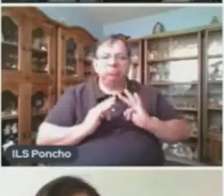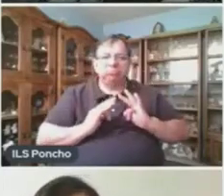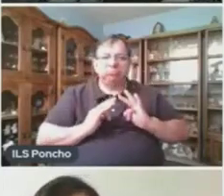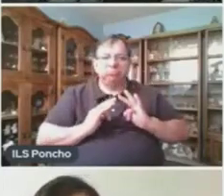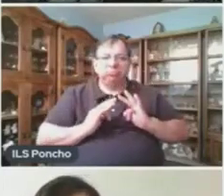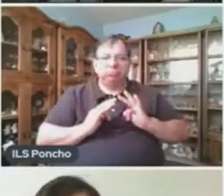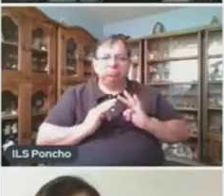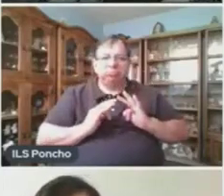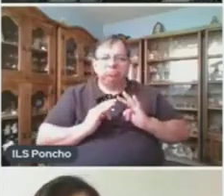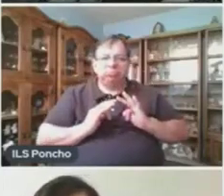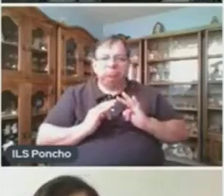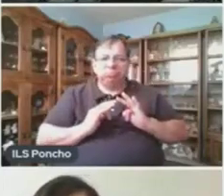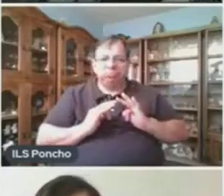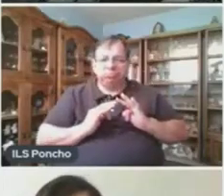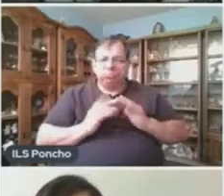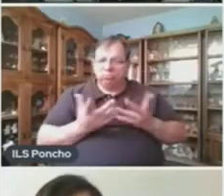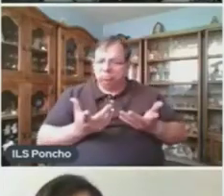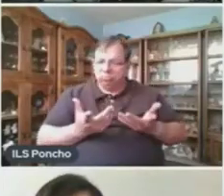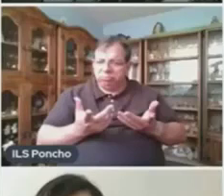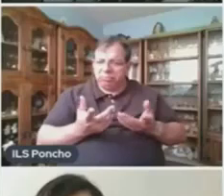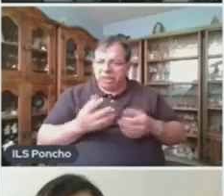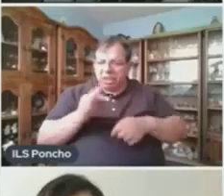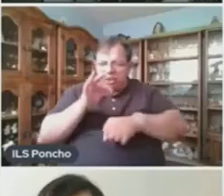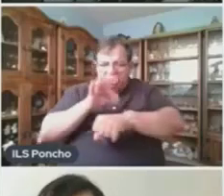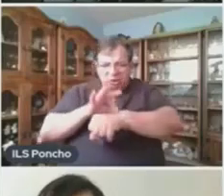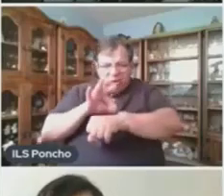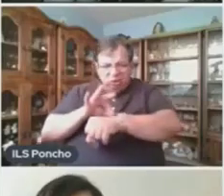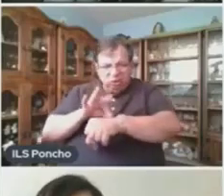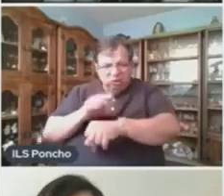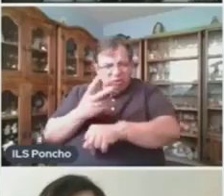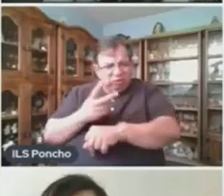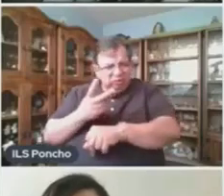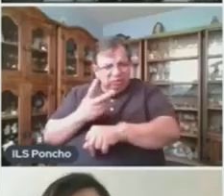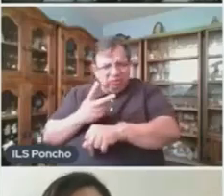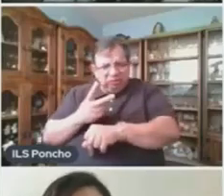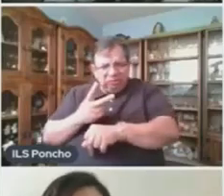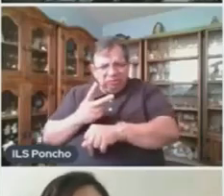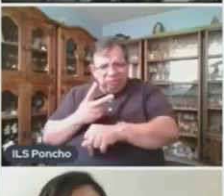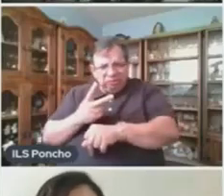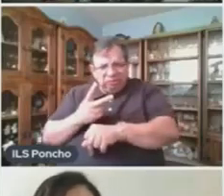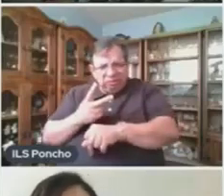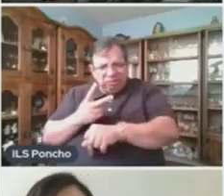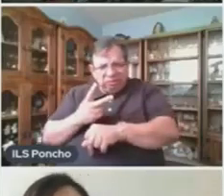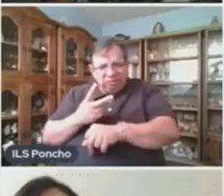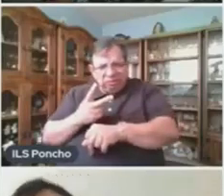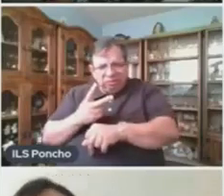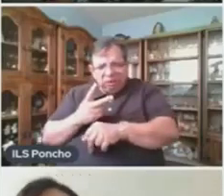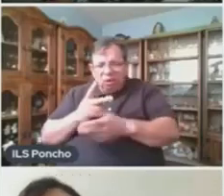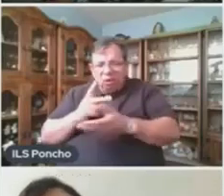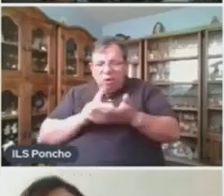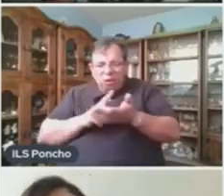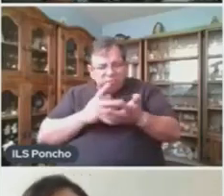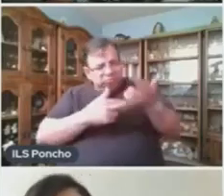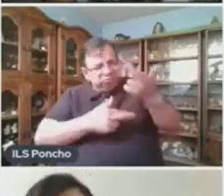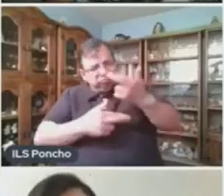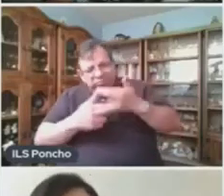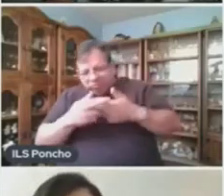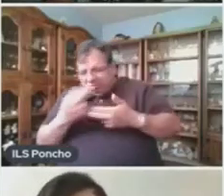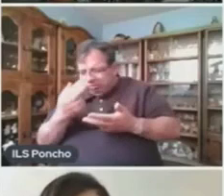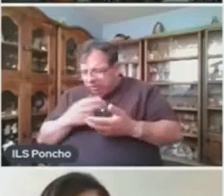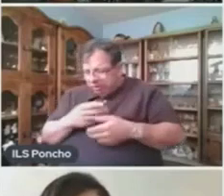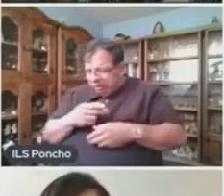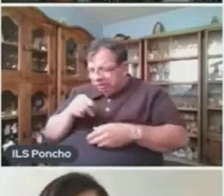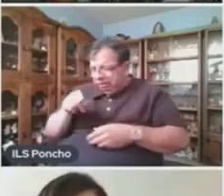Los Médicos Volvieron Inútilmente Había